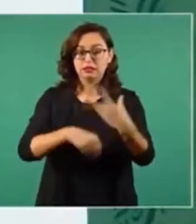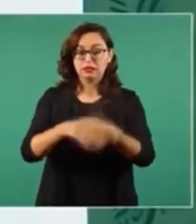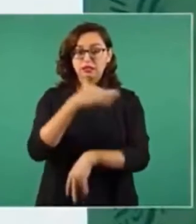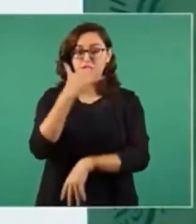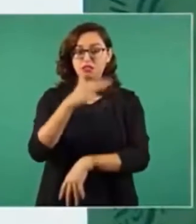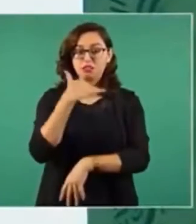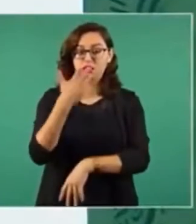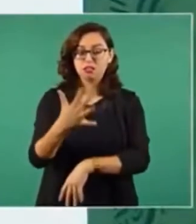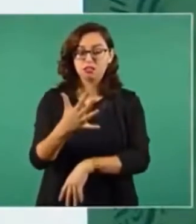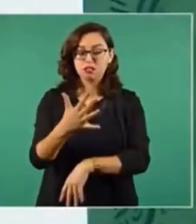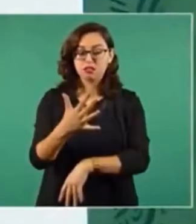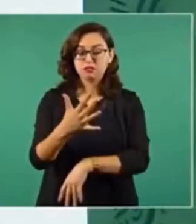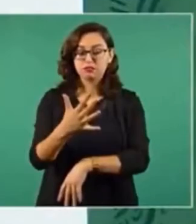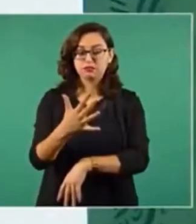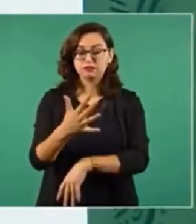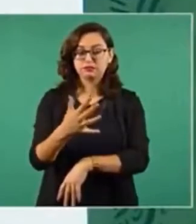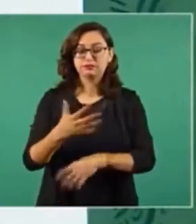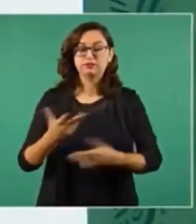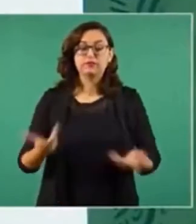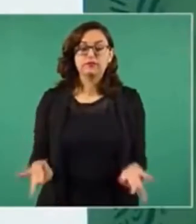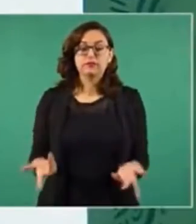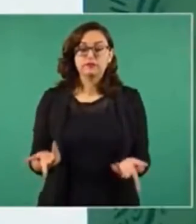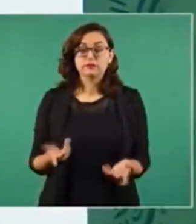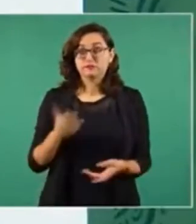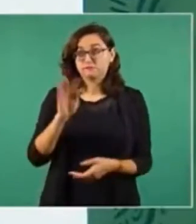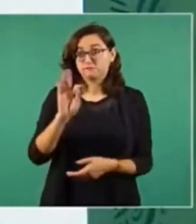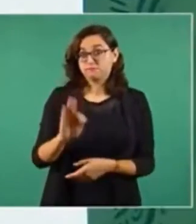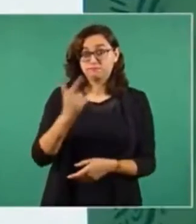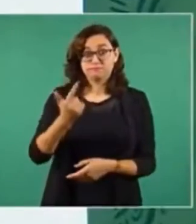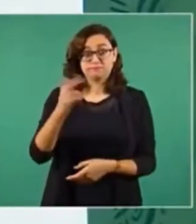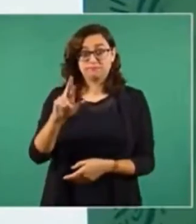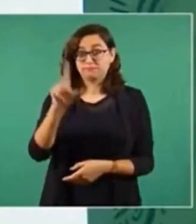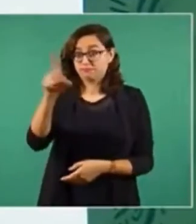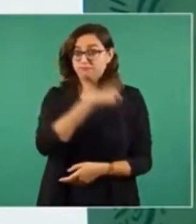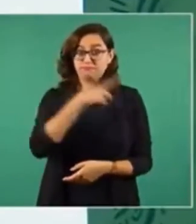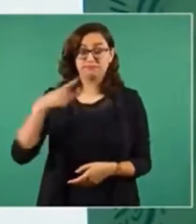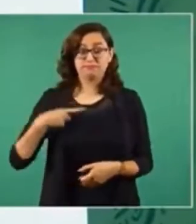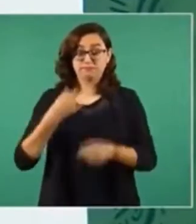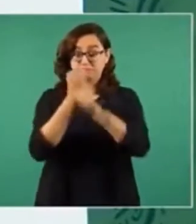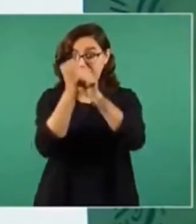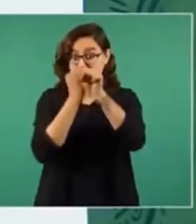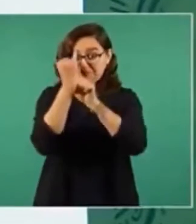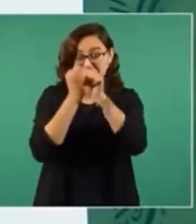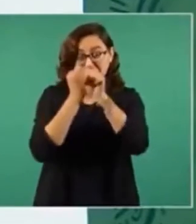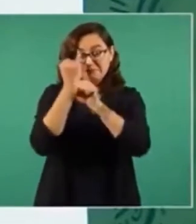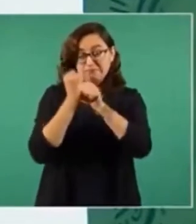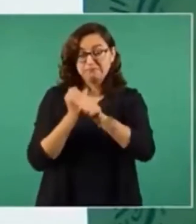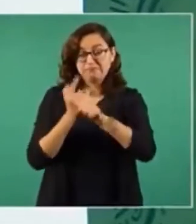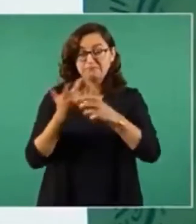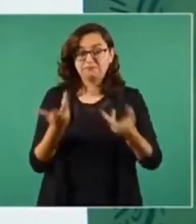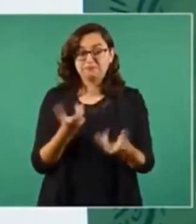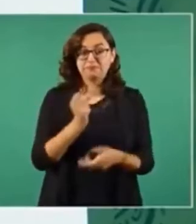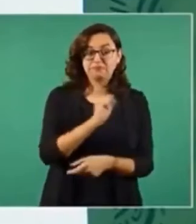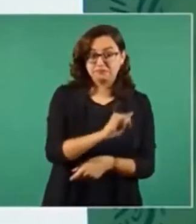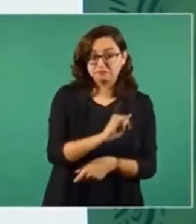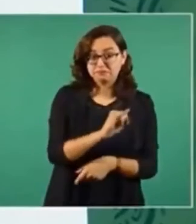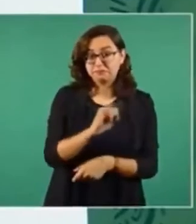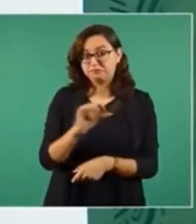que la fiscalía tiene que investigar si es cierto